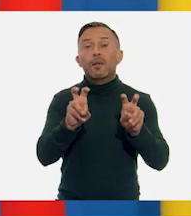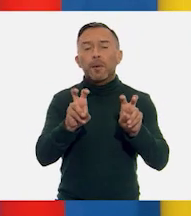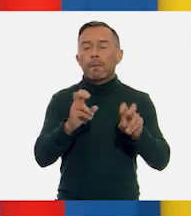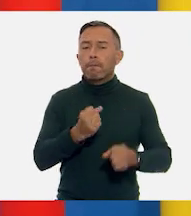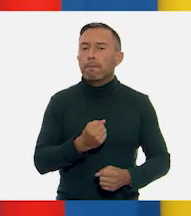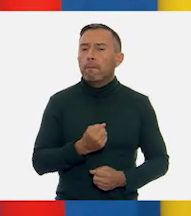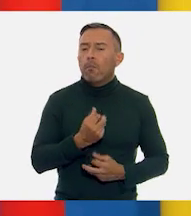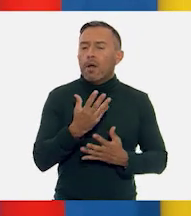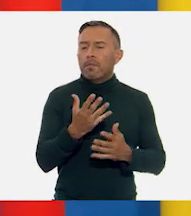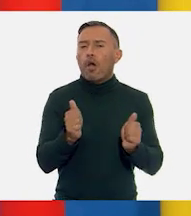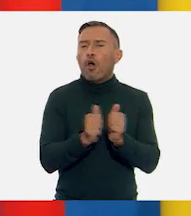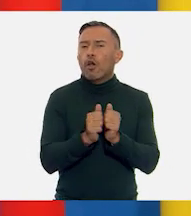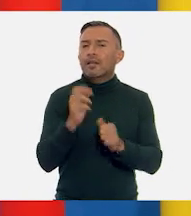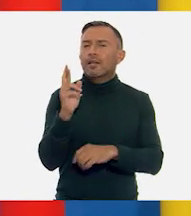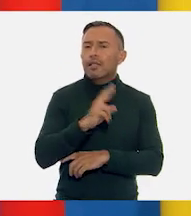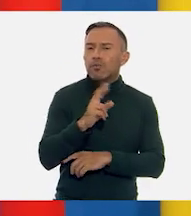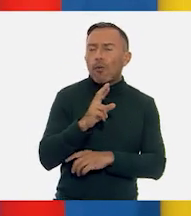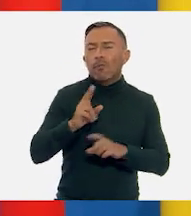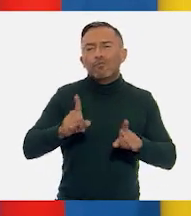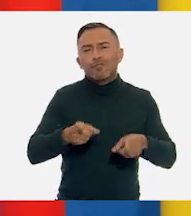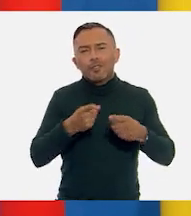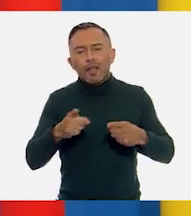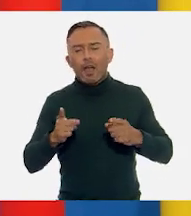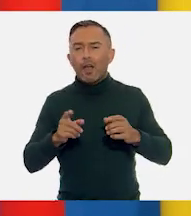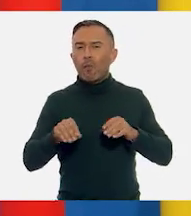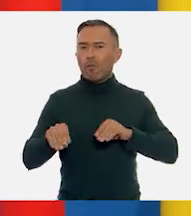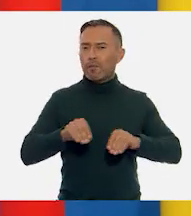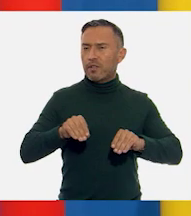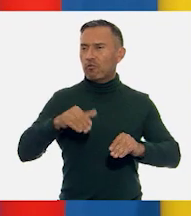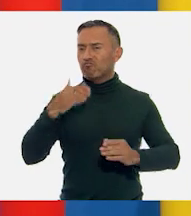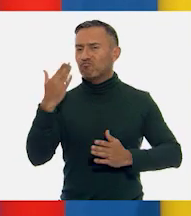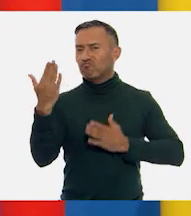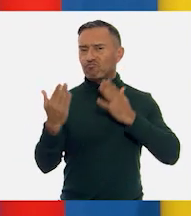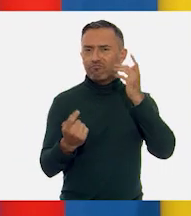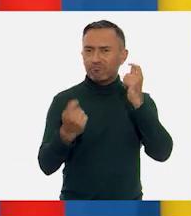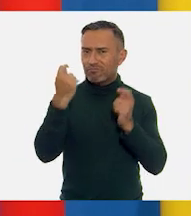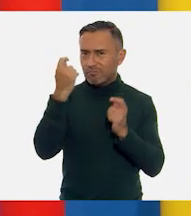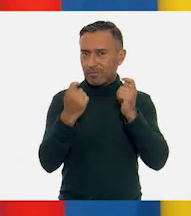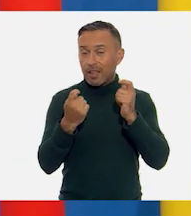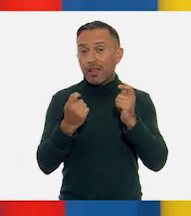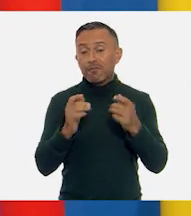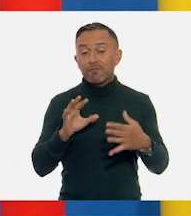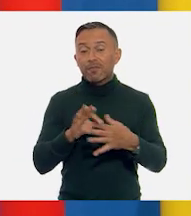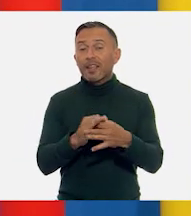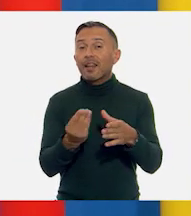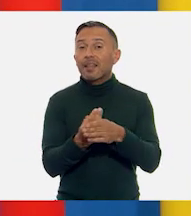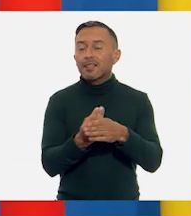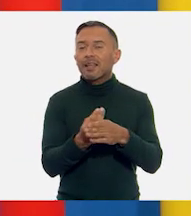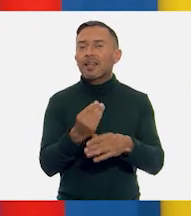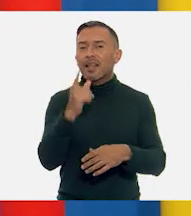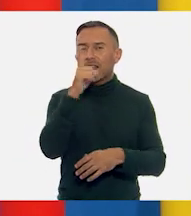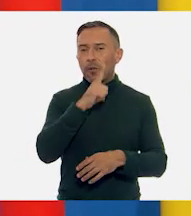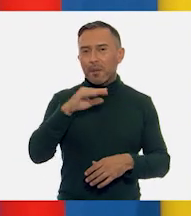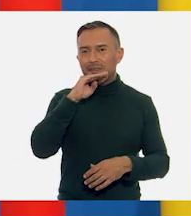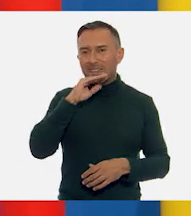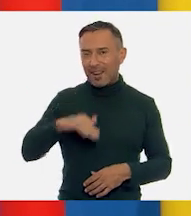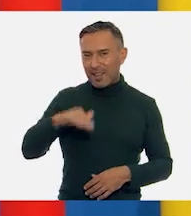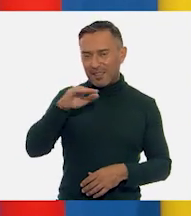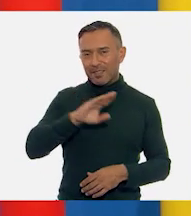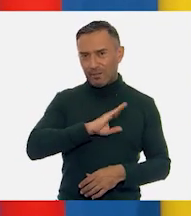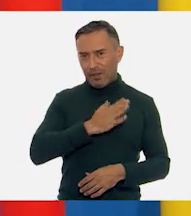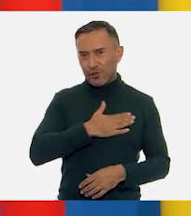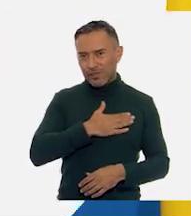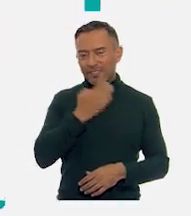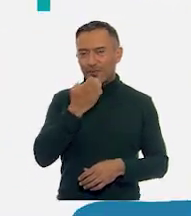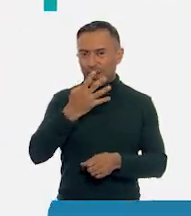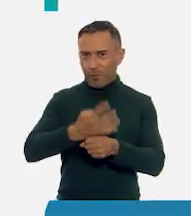con ritmo, musicalidad y movimiento, de lengua materna español de cuarto grado. Espero que lo hayan disfrutado tanto como